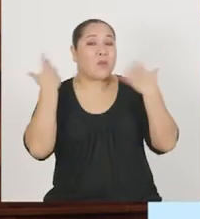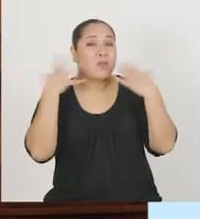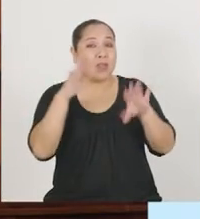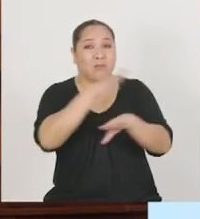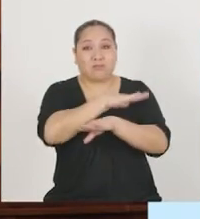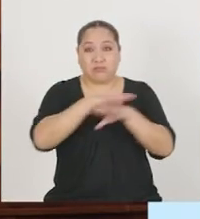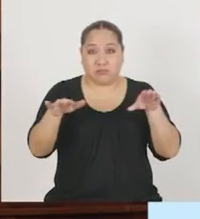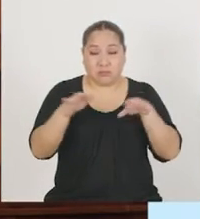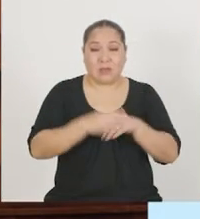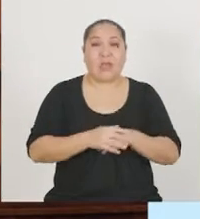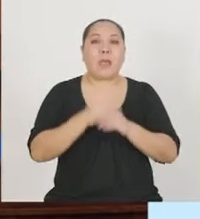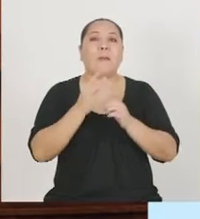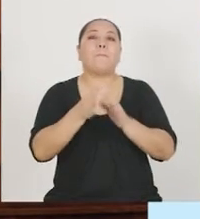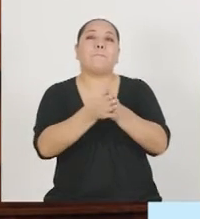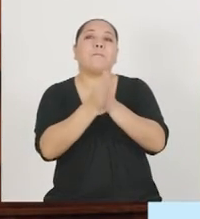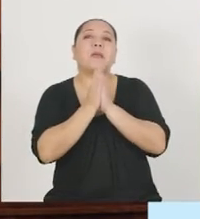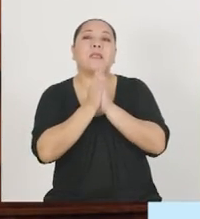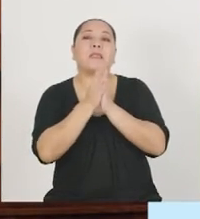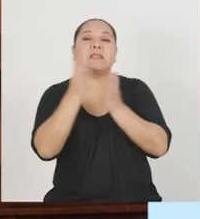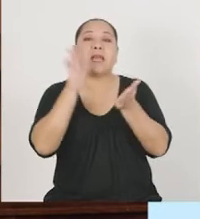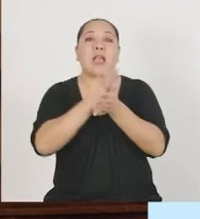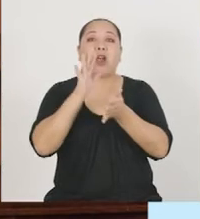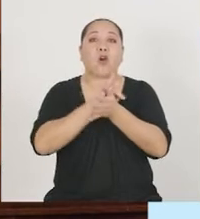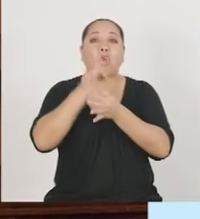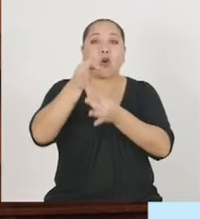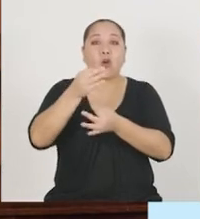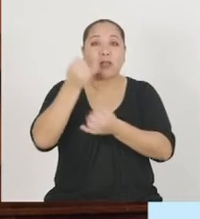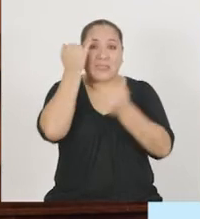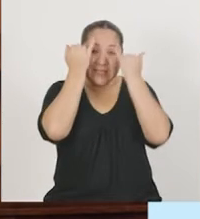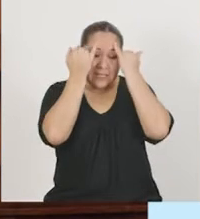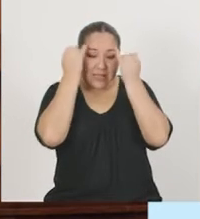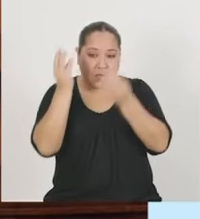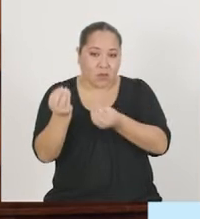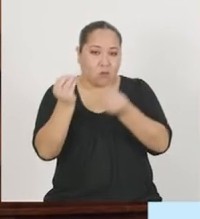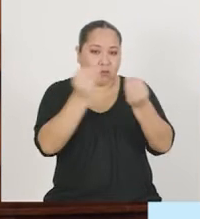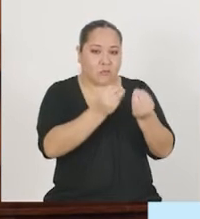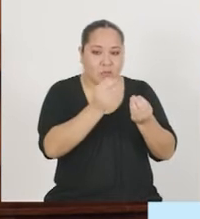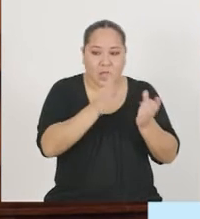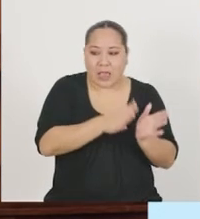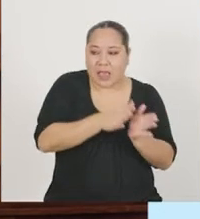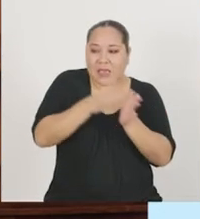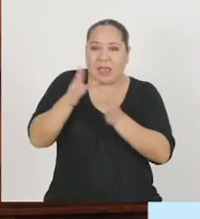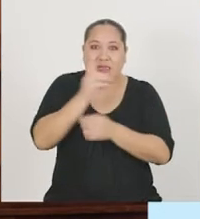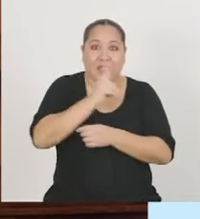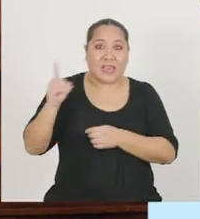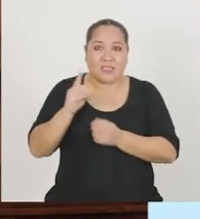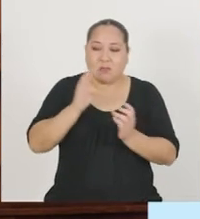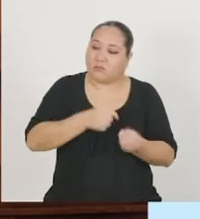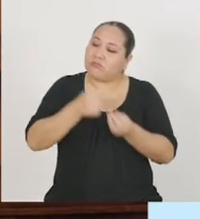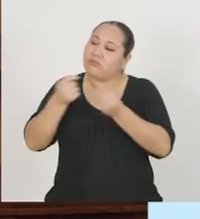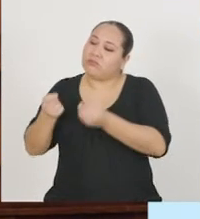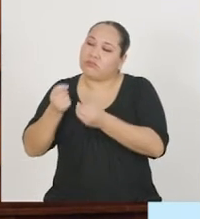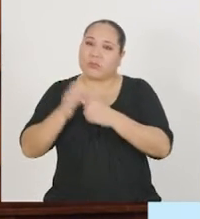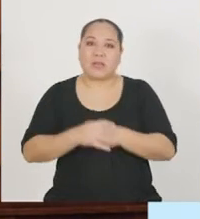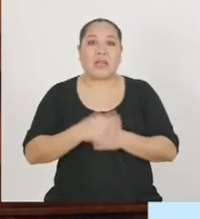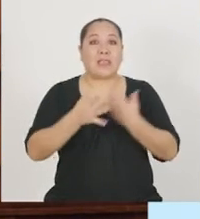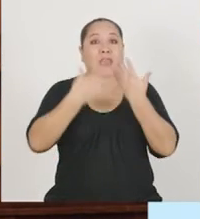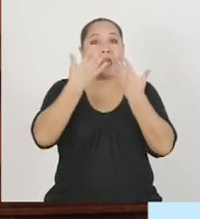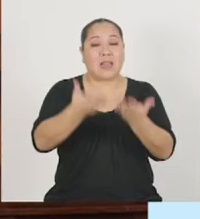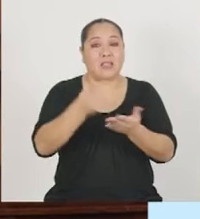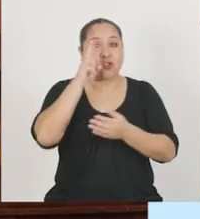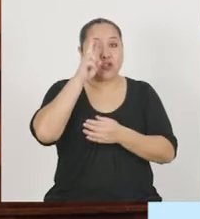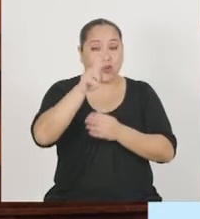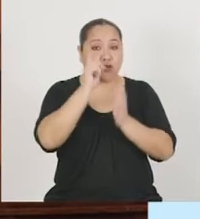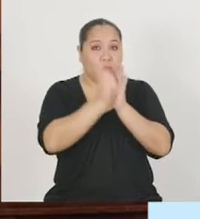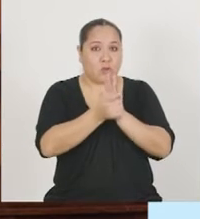el tiempo haya terminado, pídeles que pasen la hoja con sus ideas al participante de su derecha. Y dales